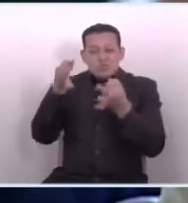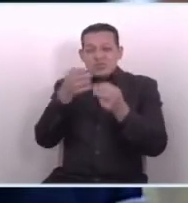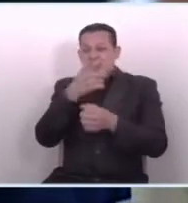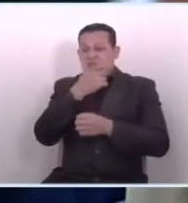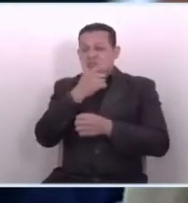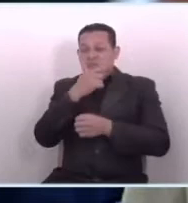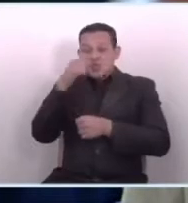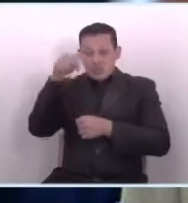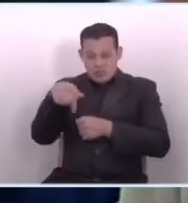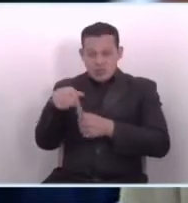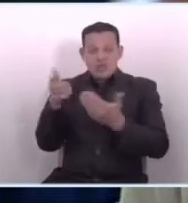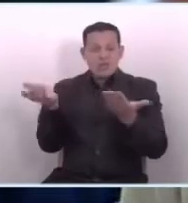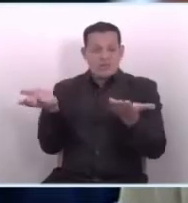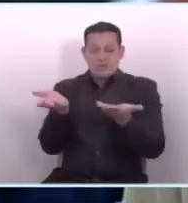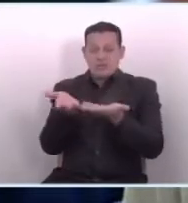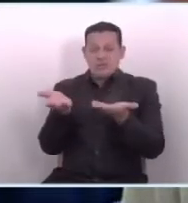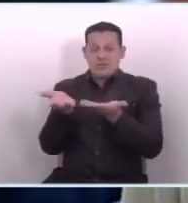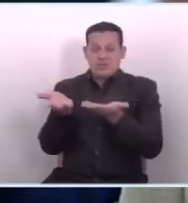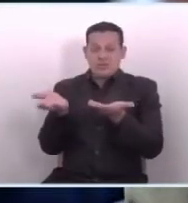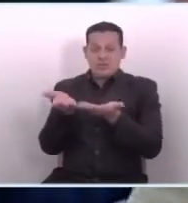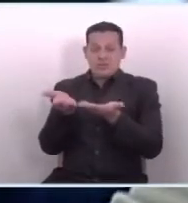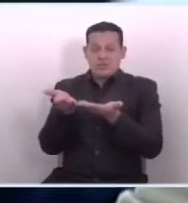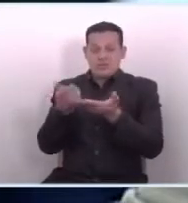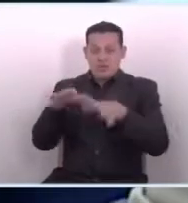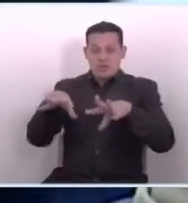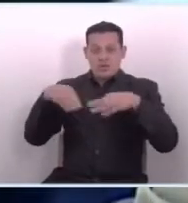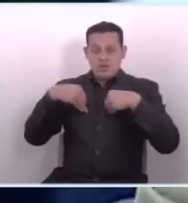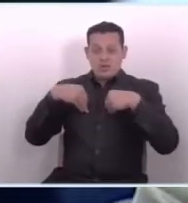que lo que ahora están aprobando